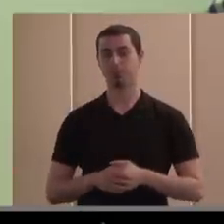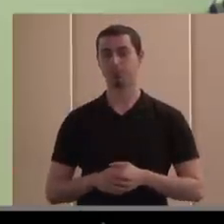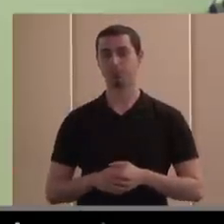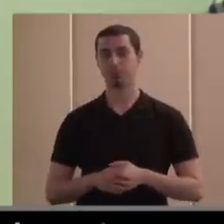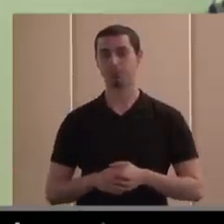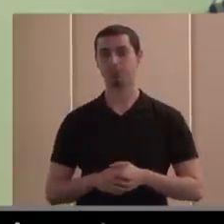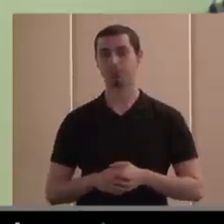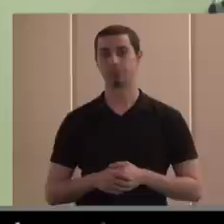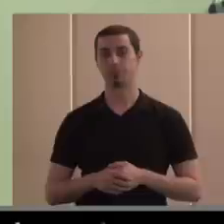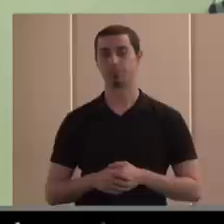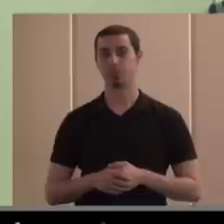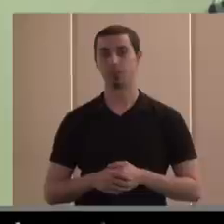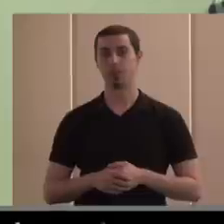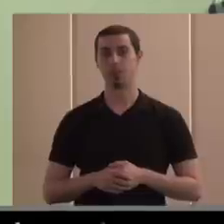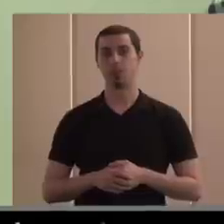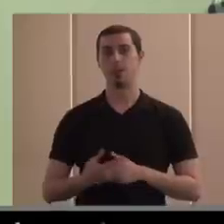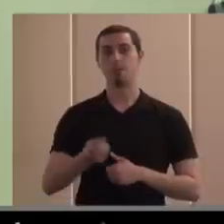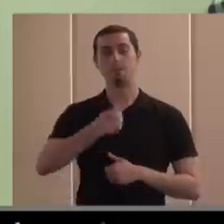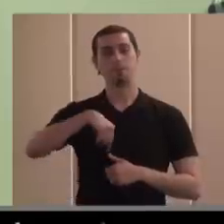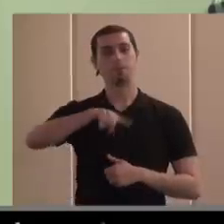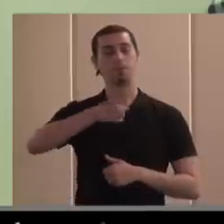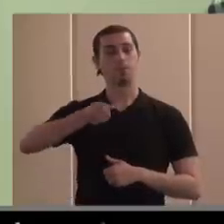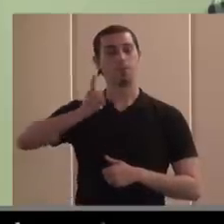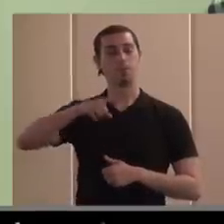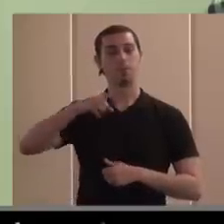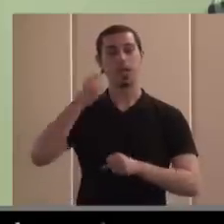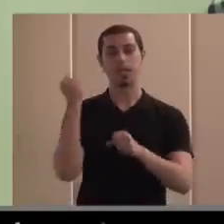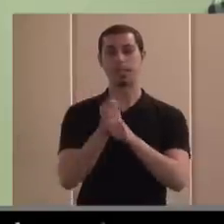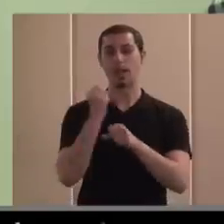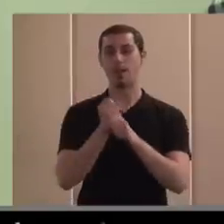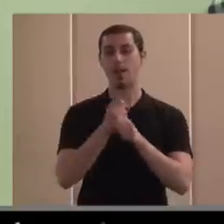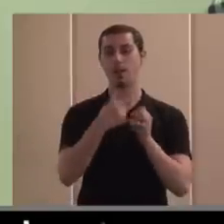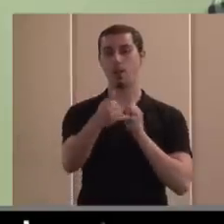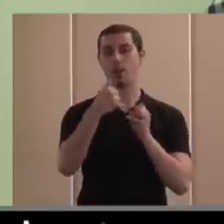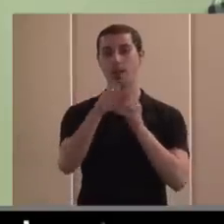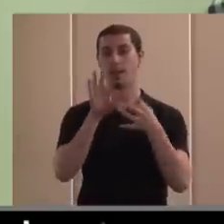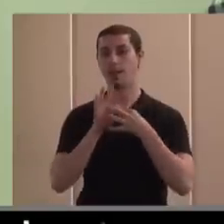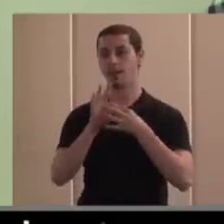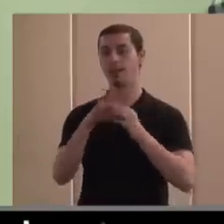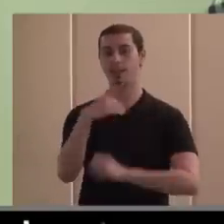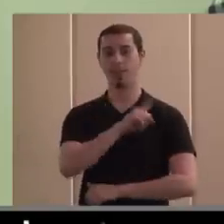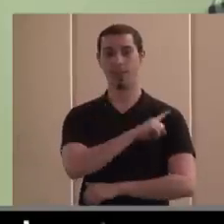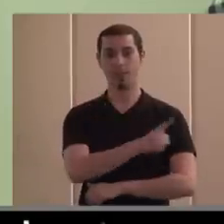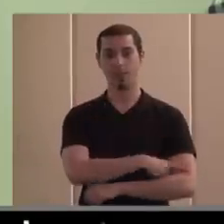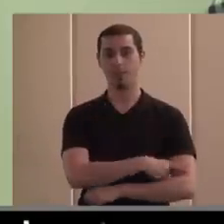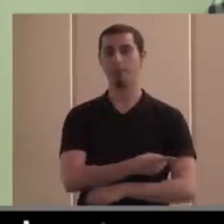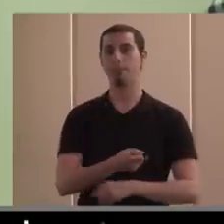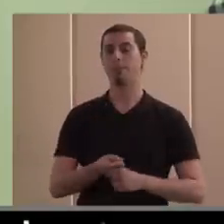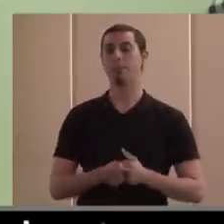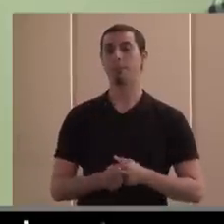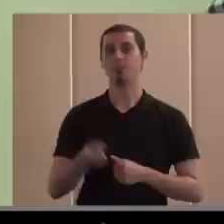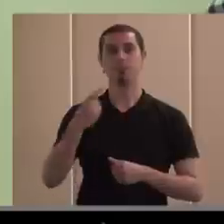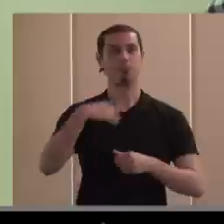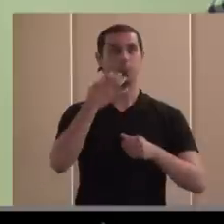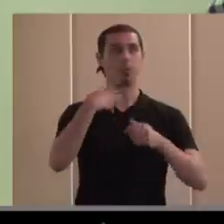tenemos también bueno líneas de trabajo relacionadas con el deporte apoyamos también a todas las